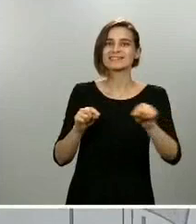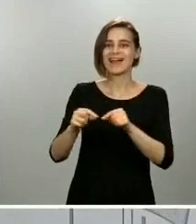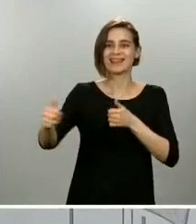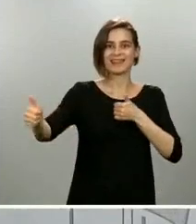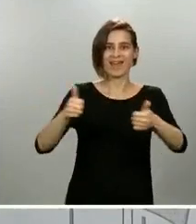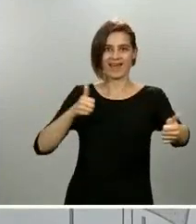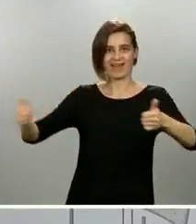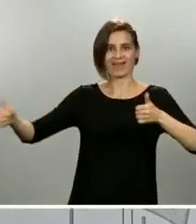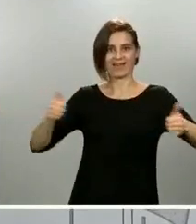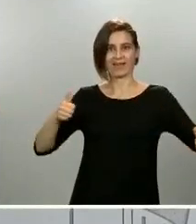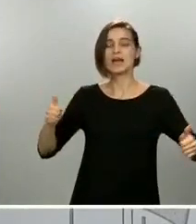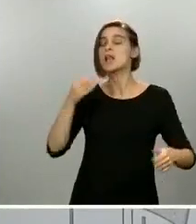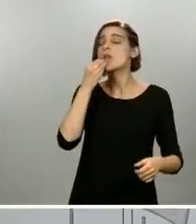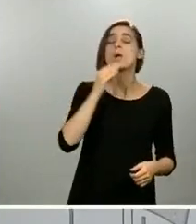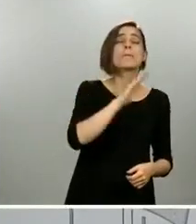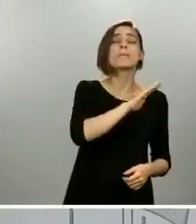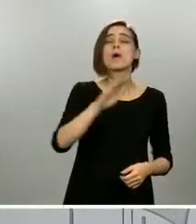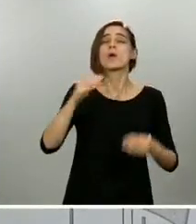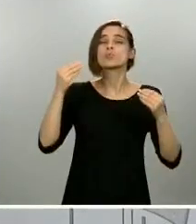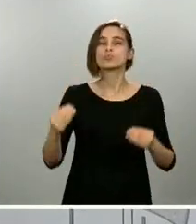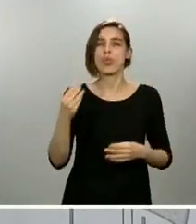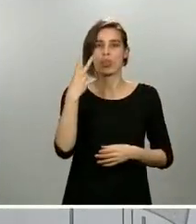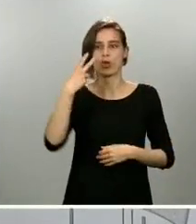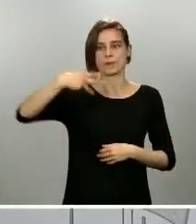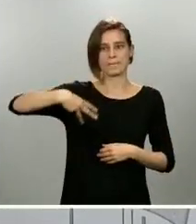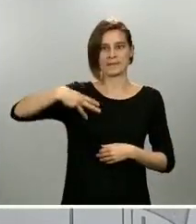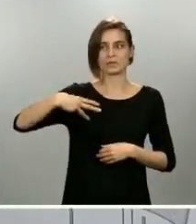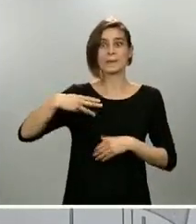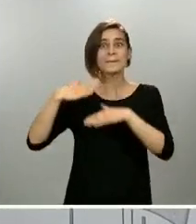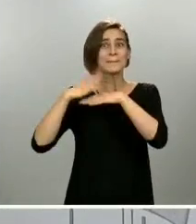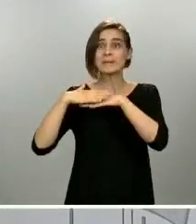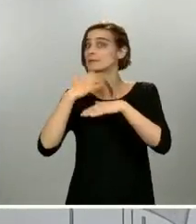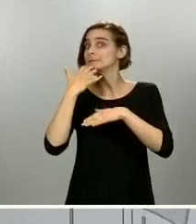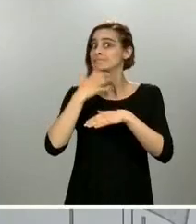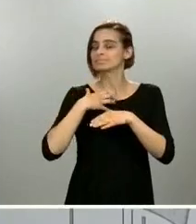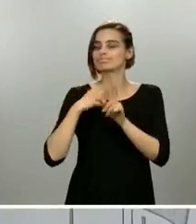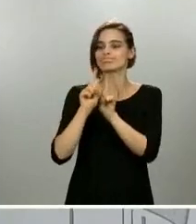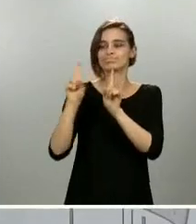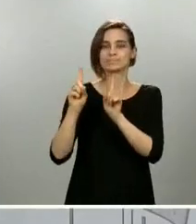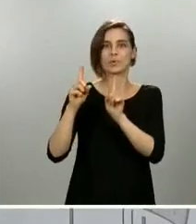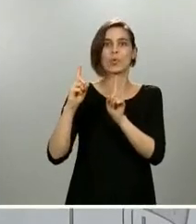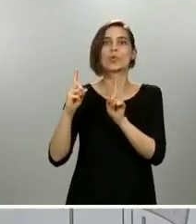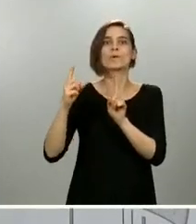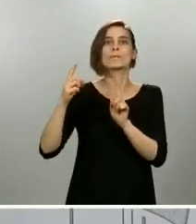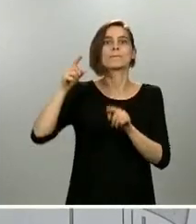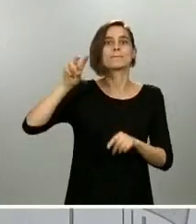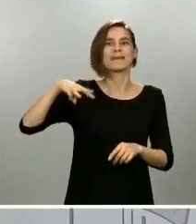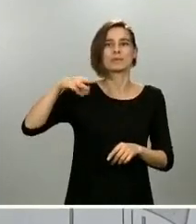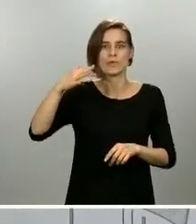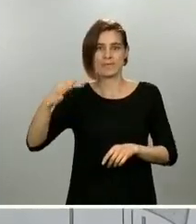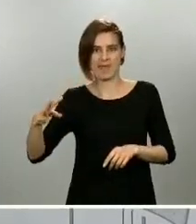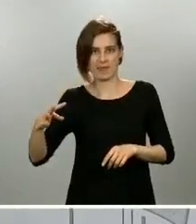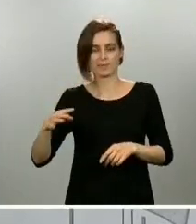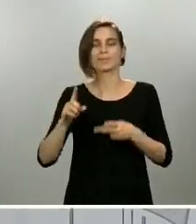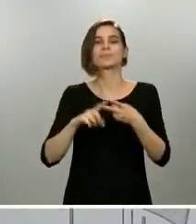dos metros, mínimo un metro y medio, un paseo, una actividad física, hay que preservar los dos metros de distancia, el lavado muy frecuente de manos antes